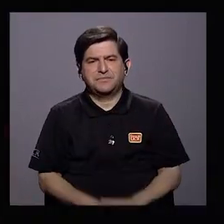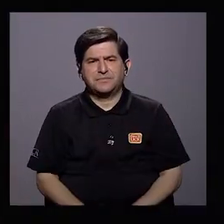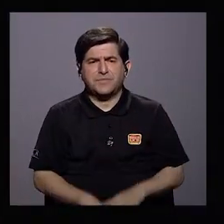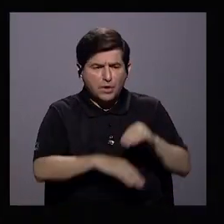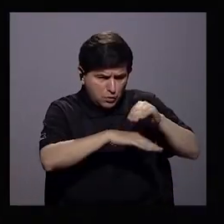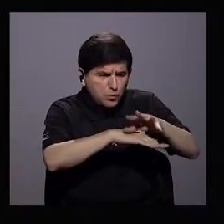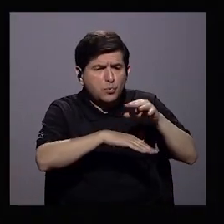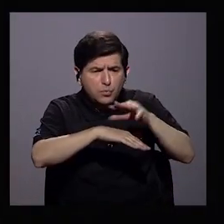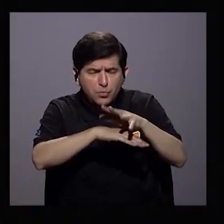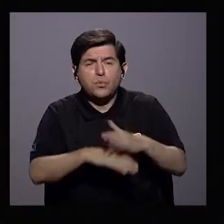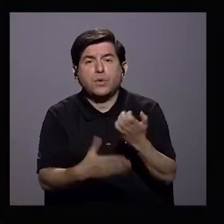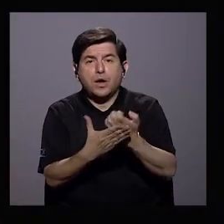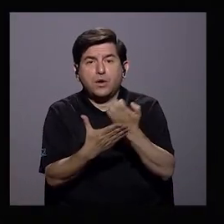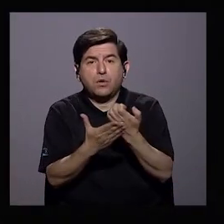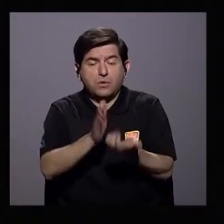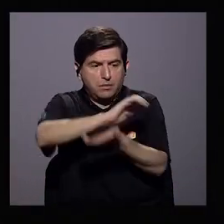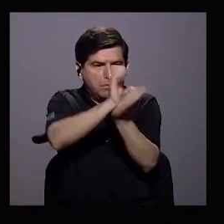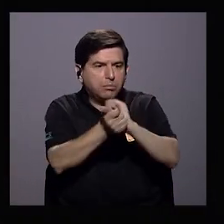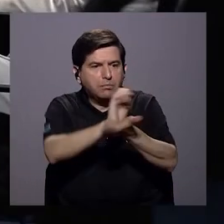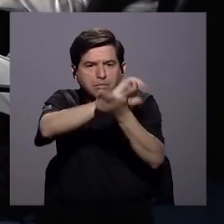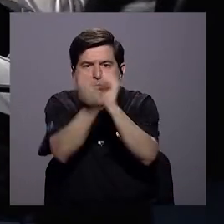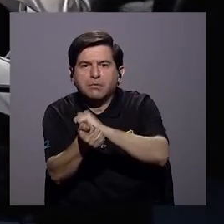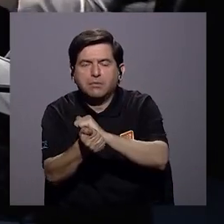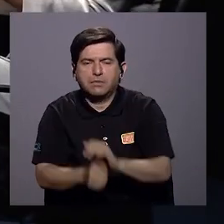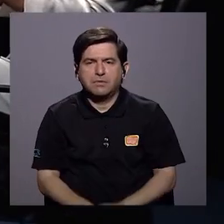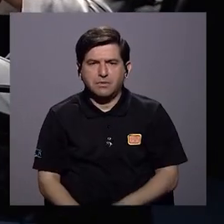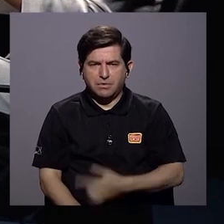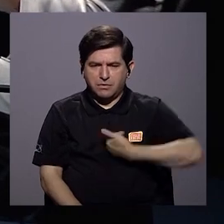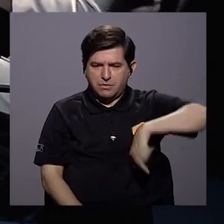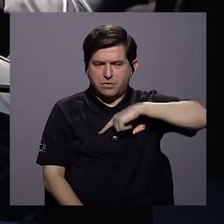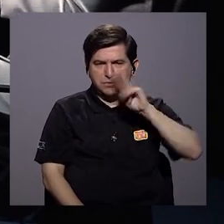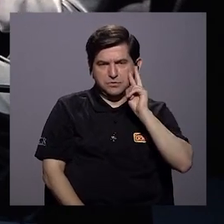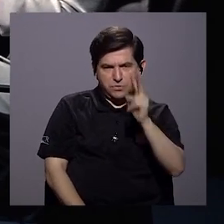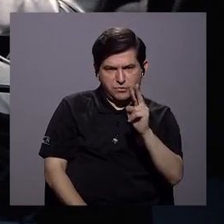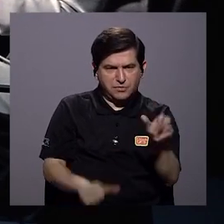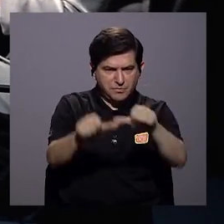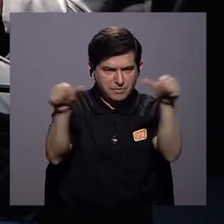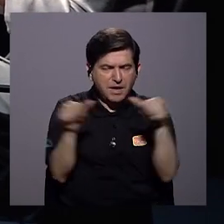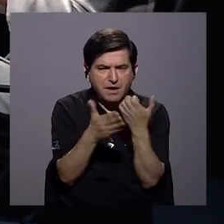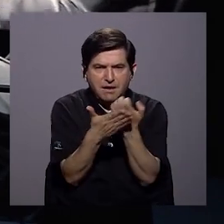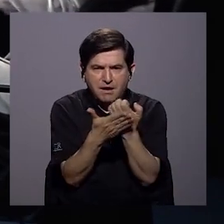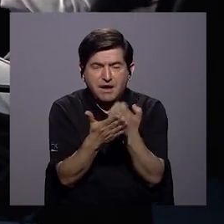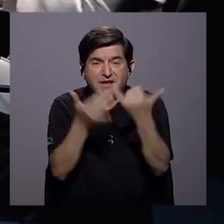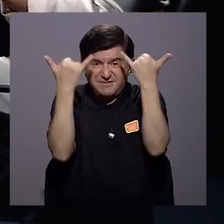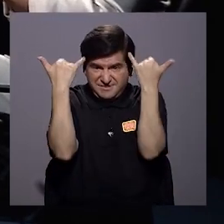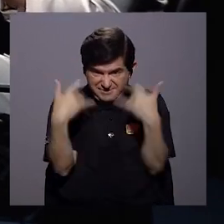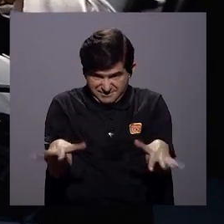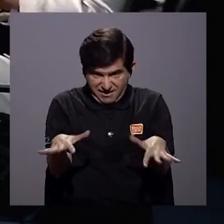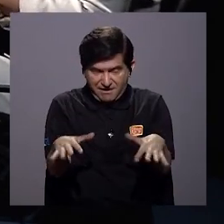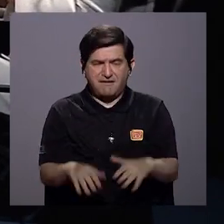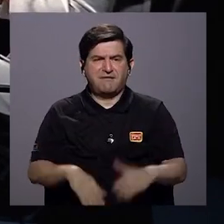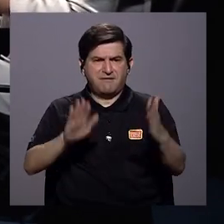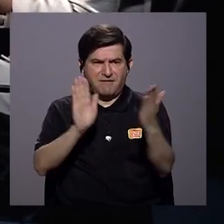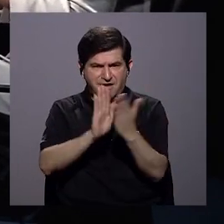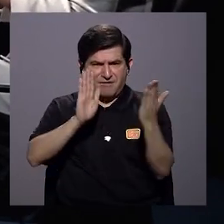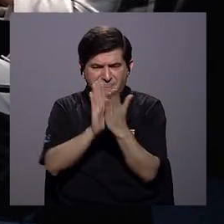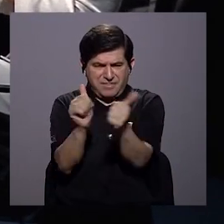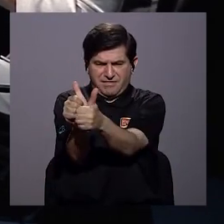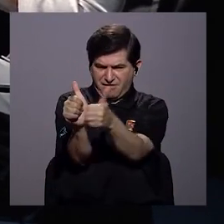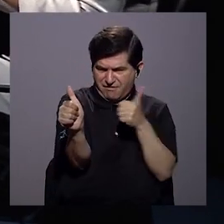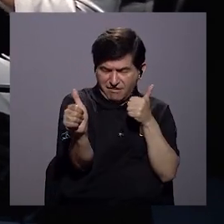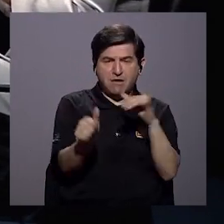incidiendo porque además la economía cambia tan rápidamente que empezamos a ver cómo ciertos sectores de la economía, que ya de por sí han enfrentado a